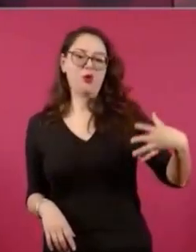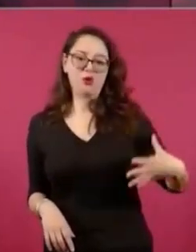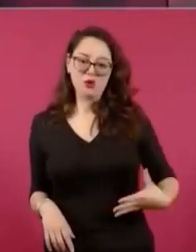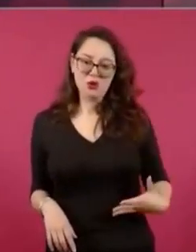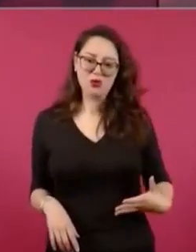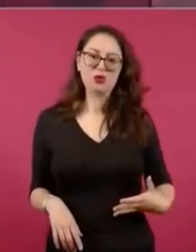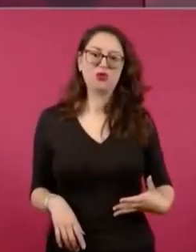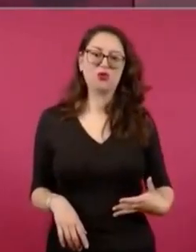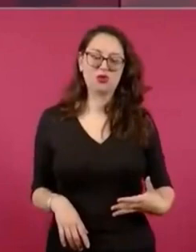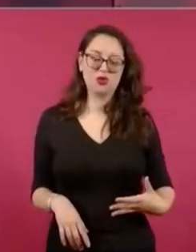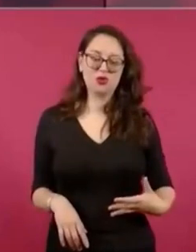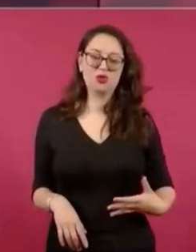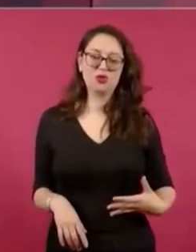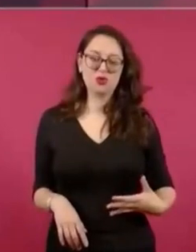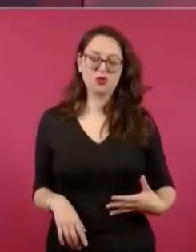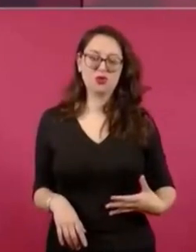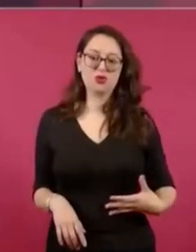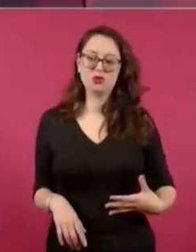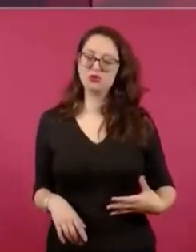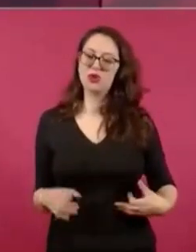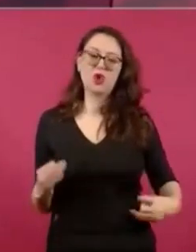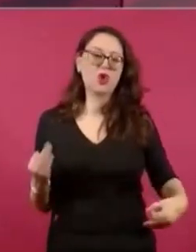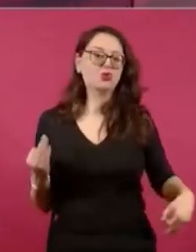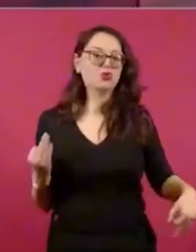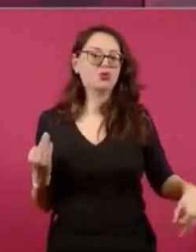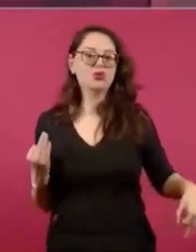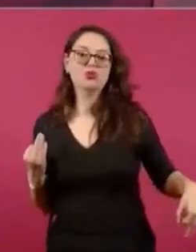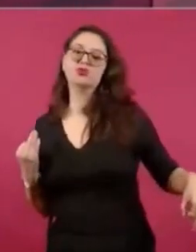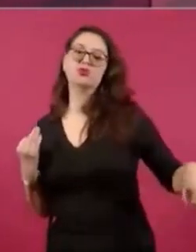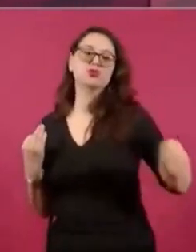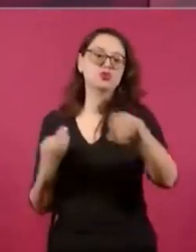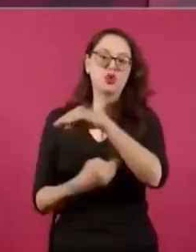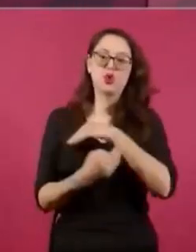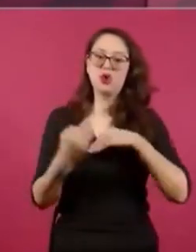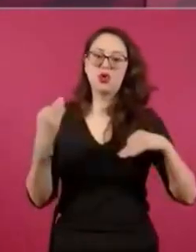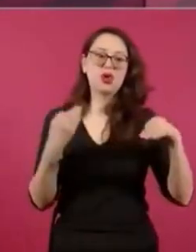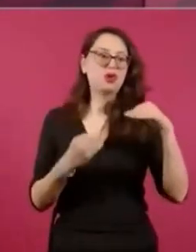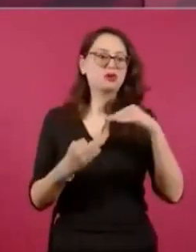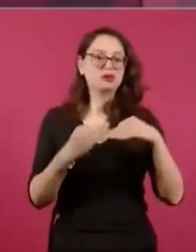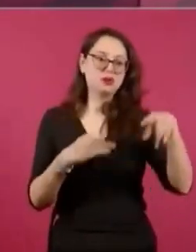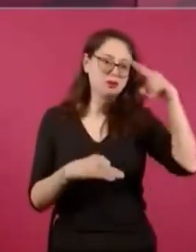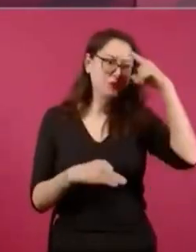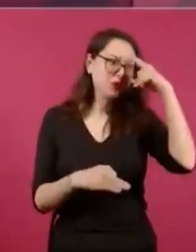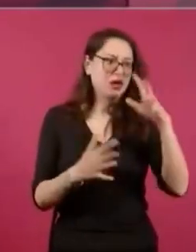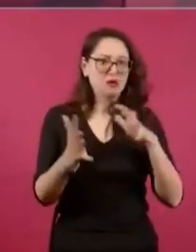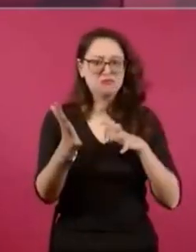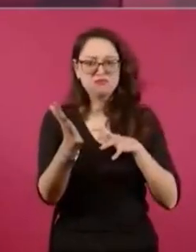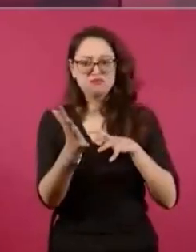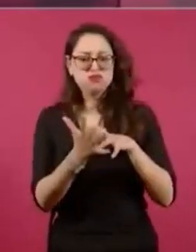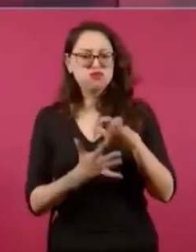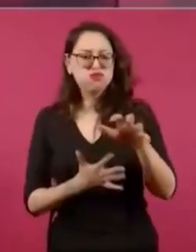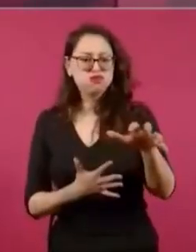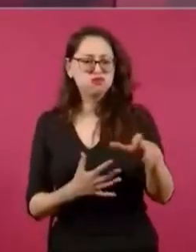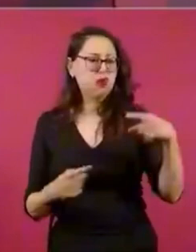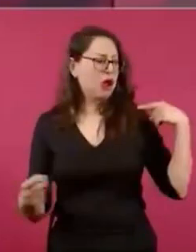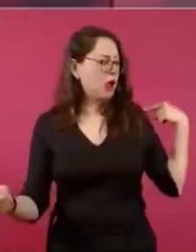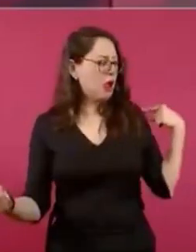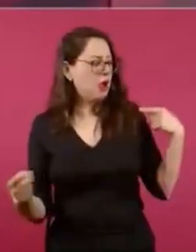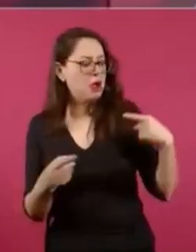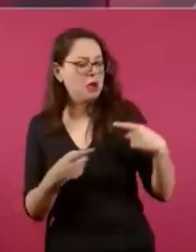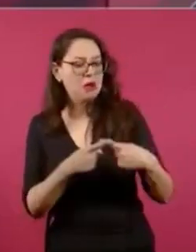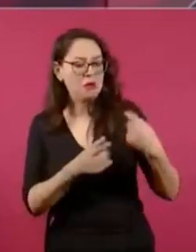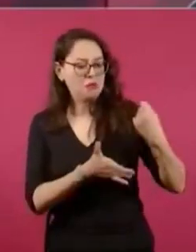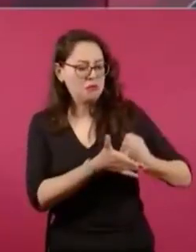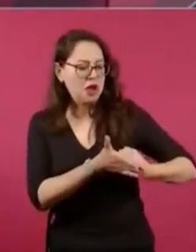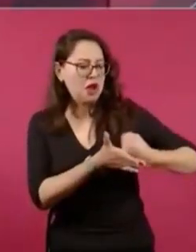todos, millones de mexicanos que hemos participado en este proceso de